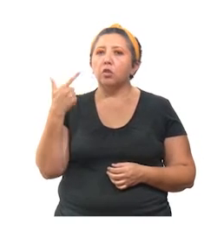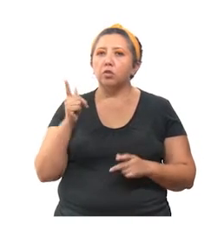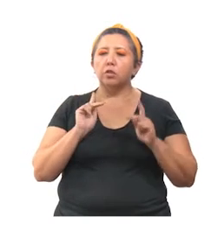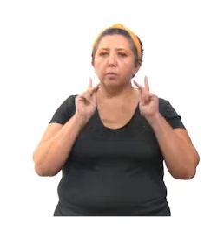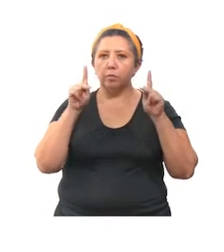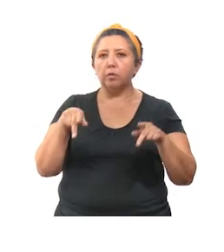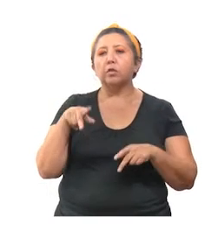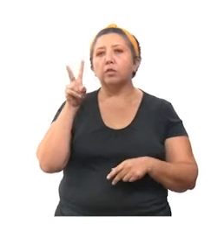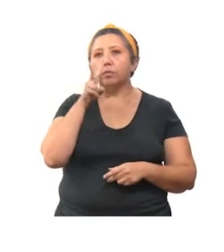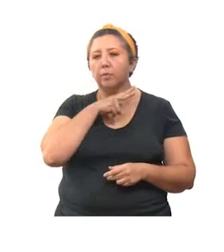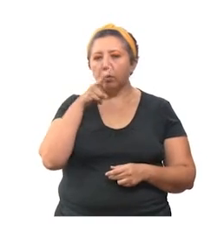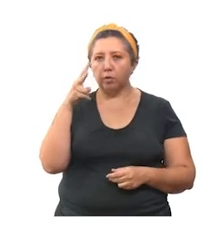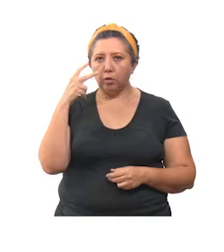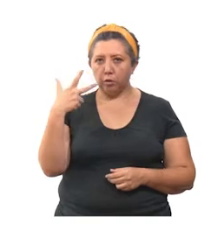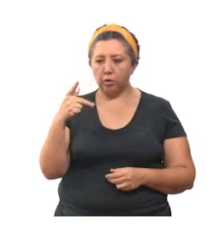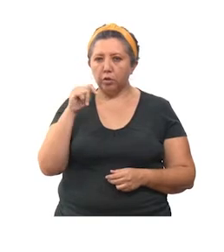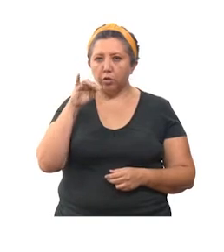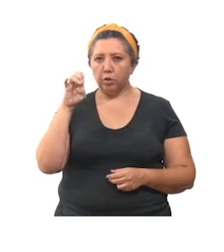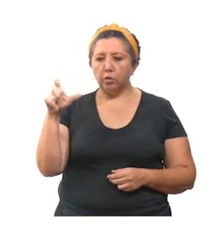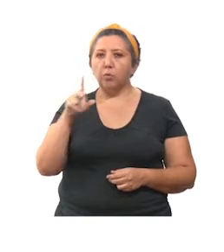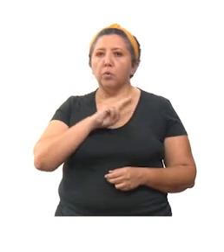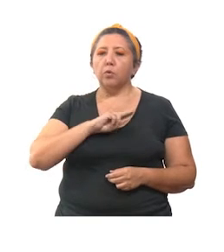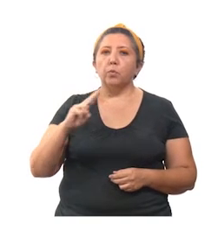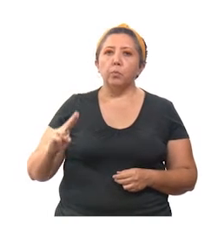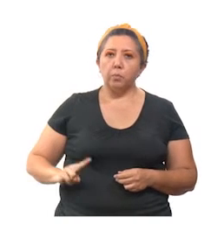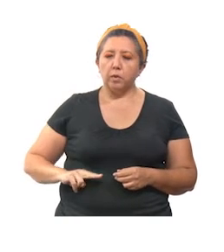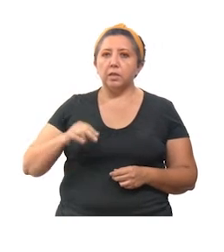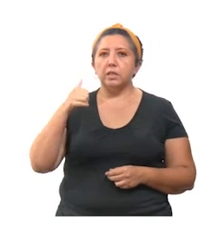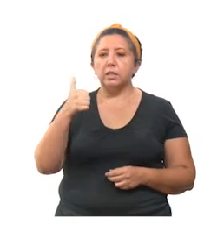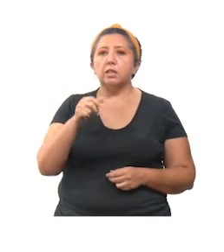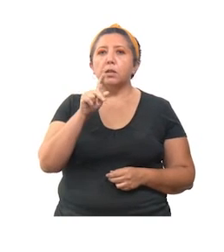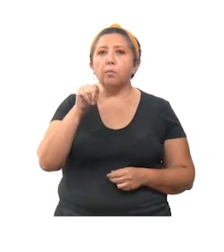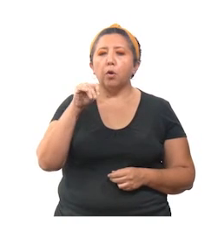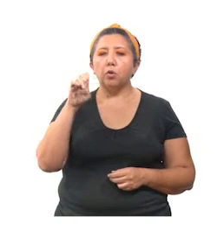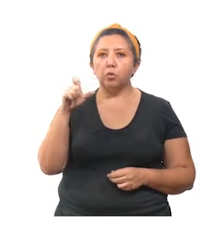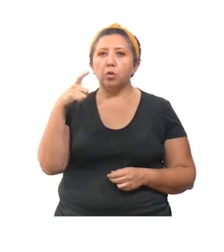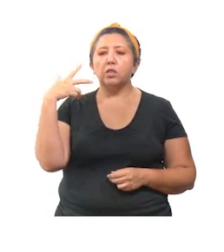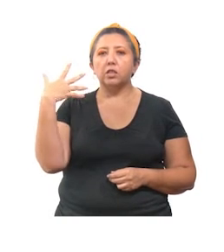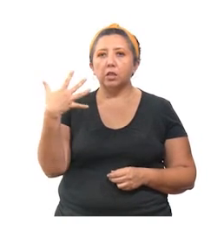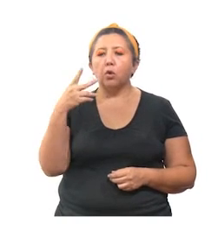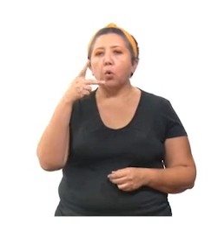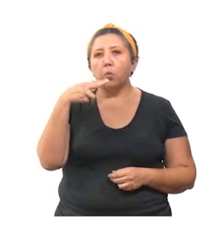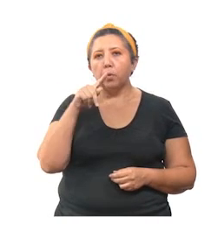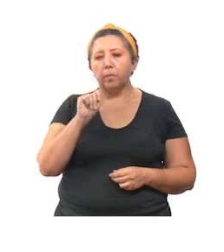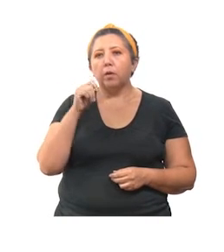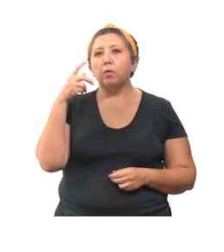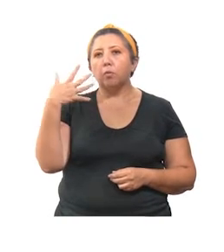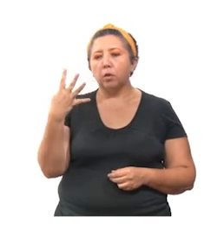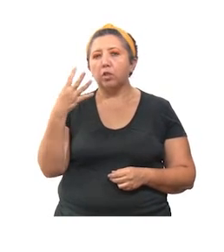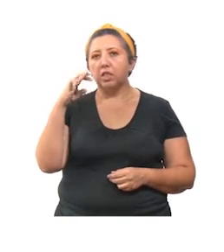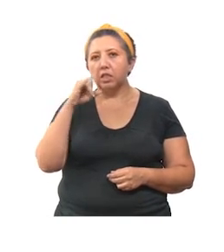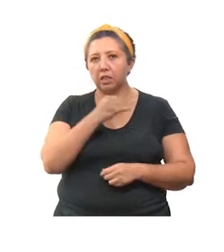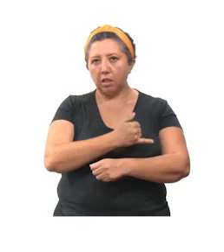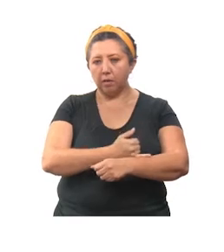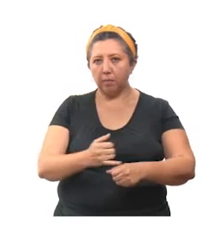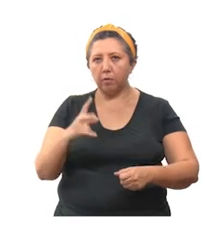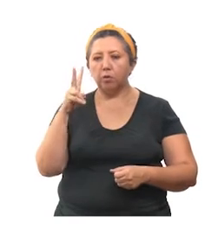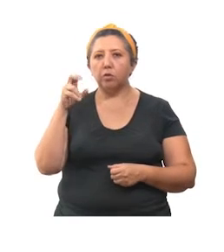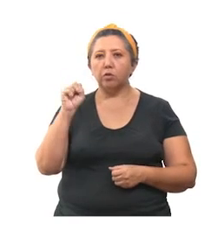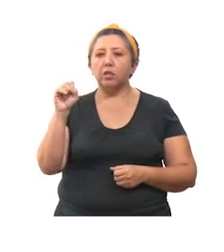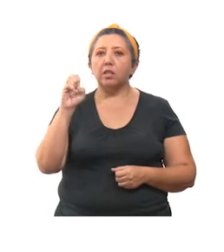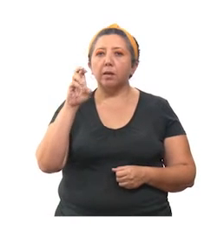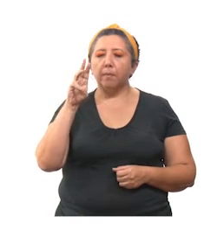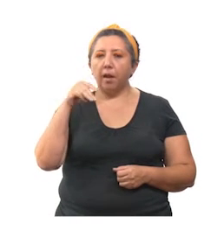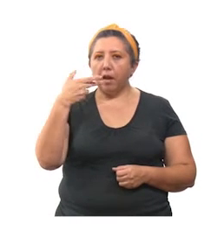en Progreso y Valladolid, 8 en Tikul-Yumam, 6 en Motul, 5 en Junukmá, 4 en Nizamal, 2 en Oshkushkab,